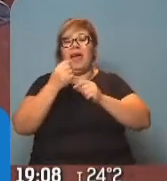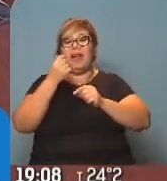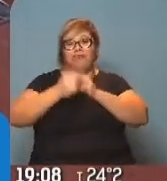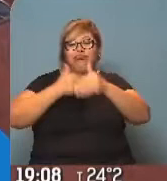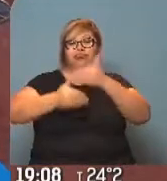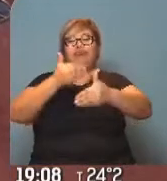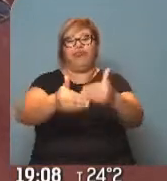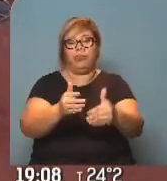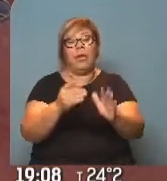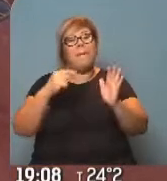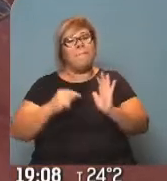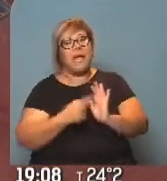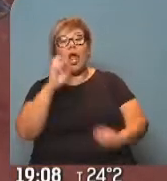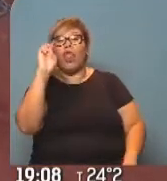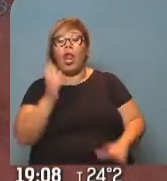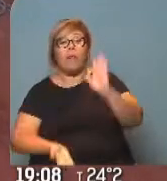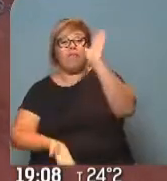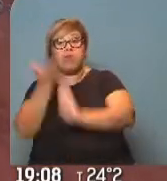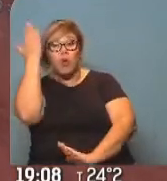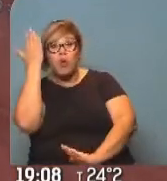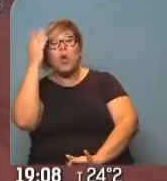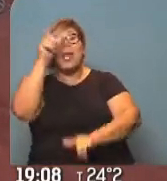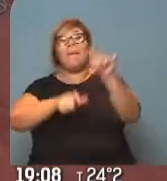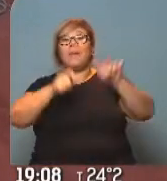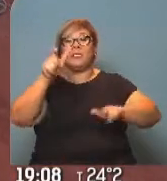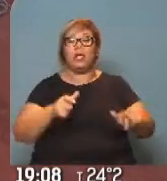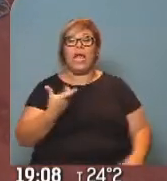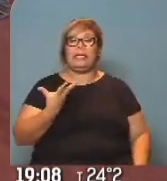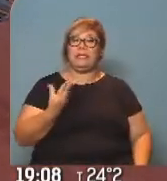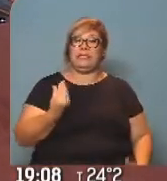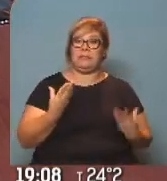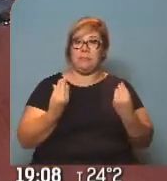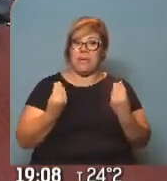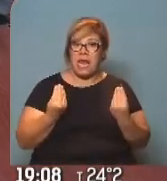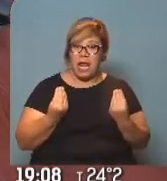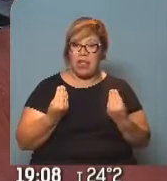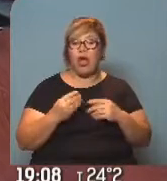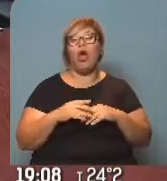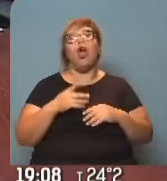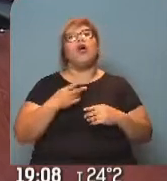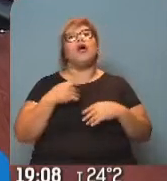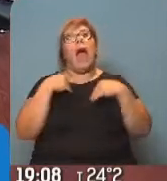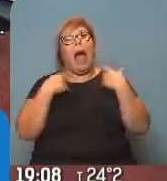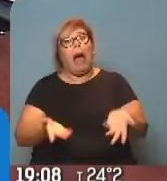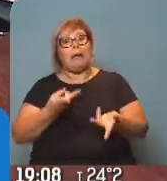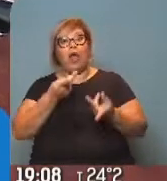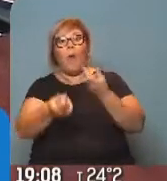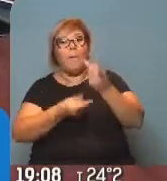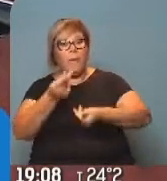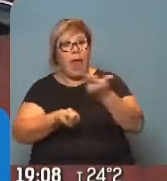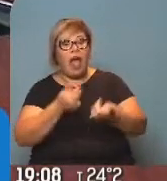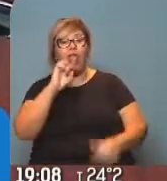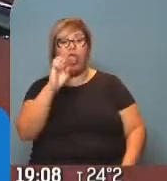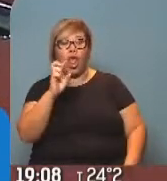porque si sube mucho y muy rápido, la gente se asusta, refuerza esta demanda de dólares, refuerza la presión a